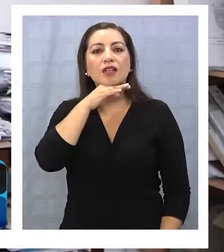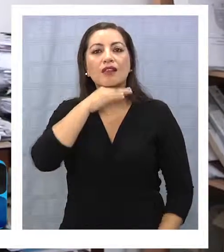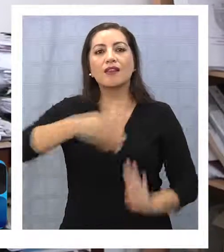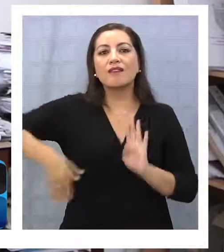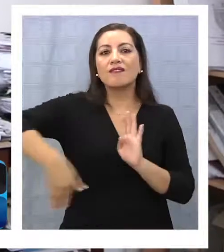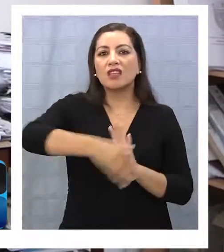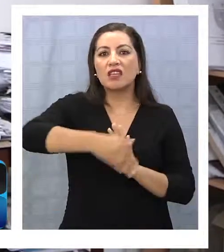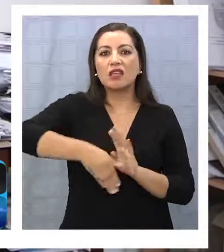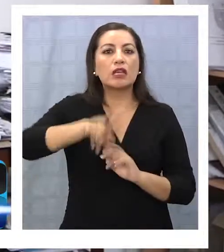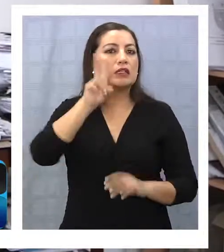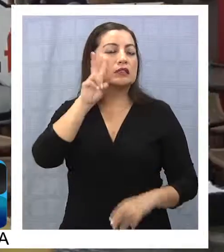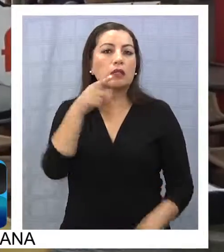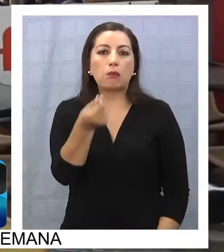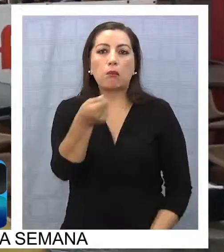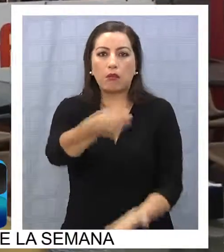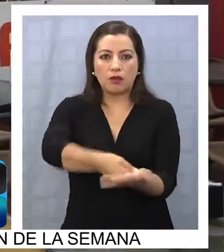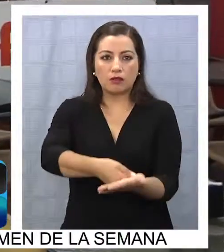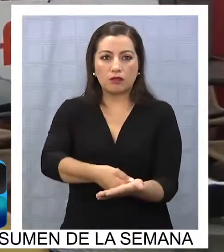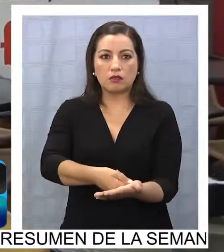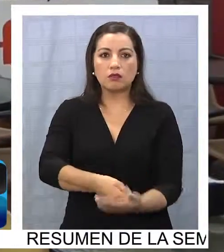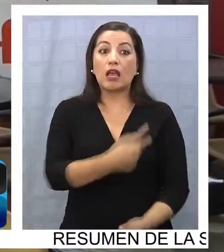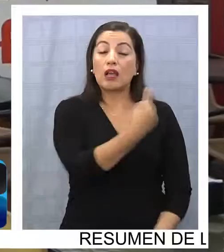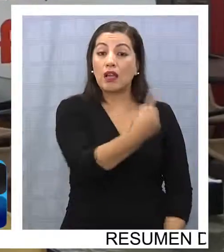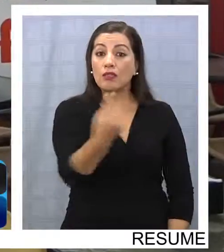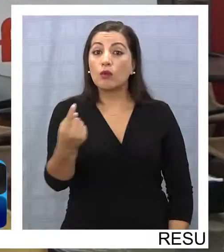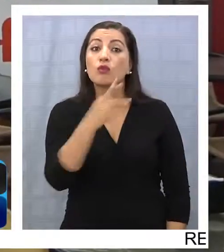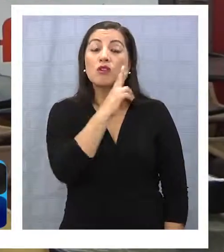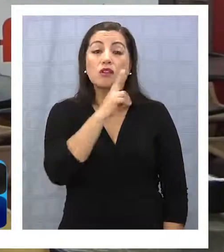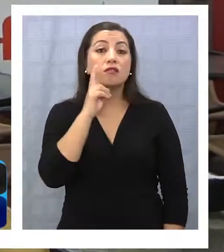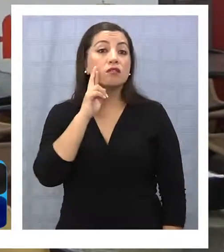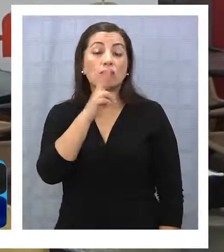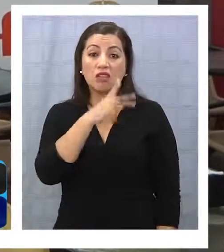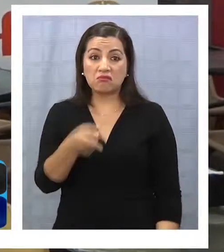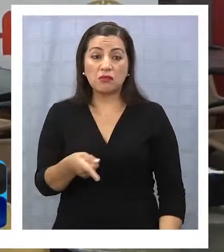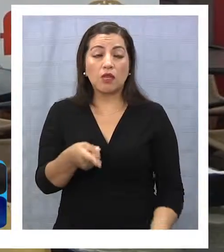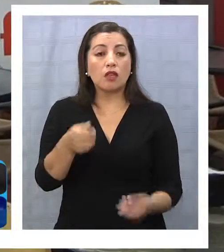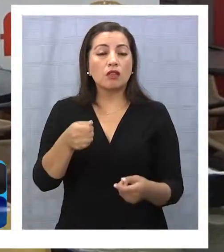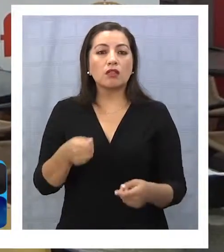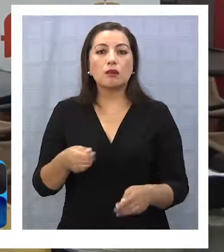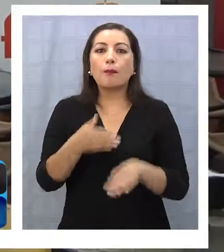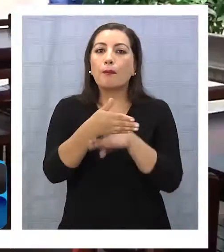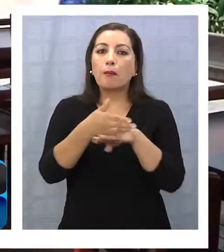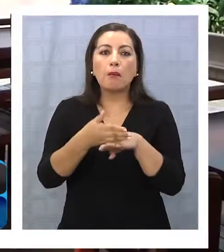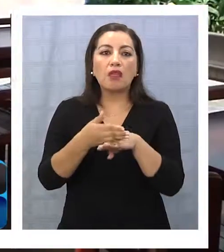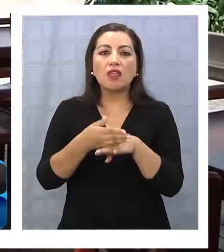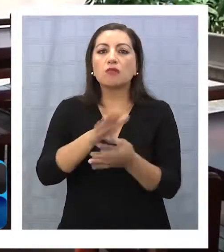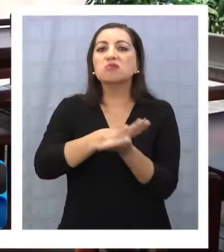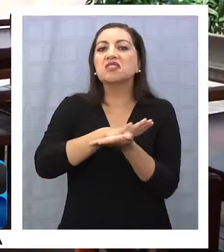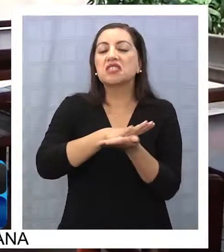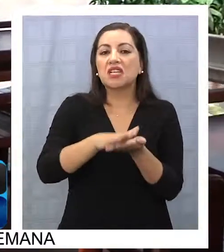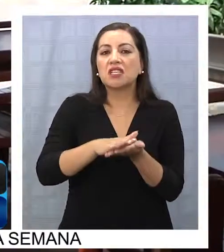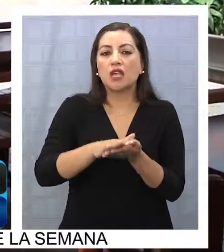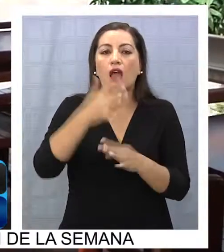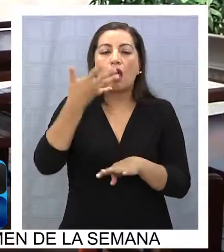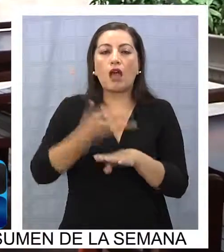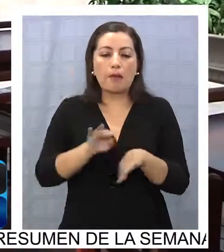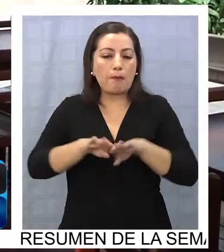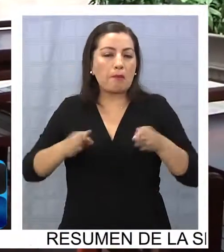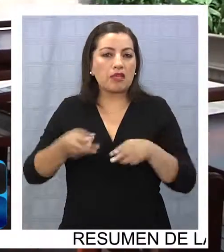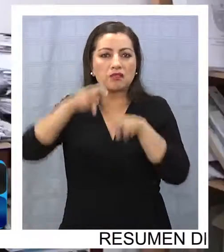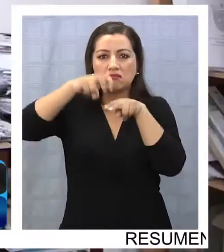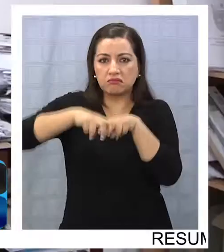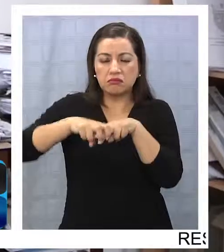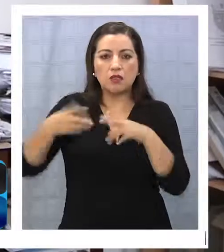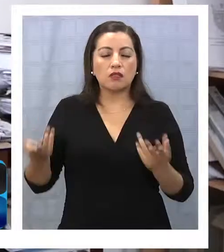acera sin costo. O sea, cada restaurante tenía derecho a usar su acera de madera, pero sin costo. colocan las mesitas, pero eso fue el